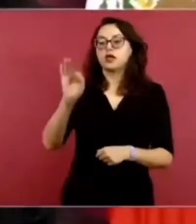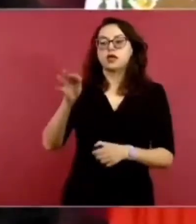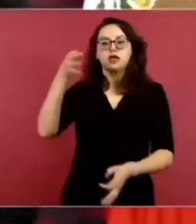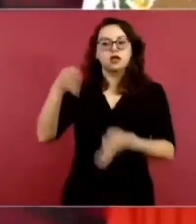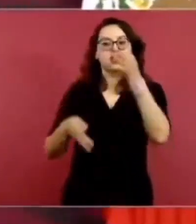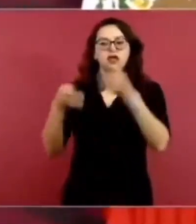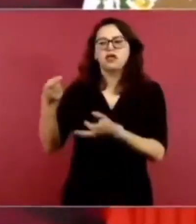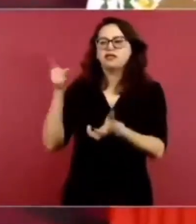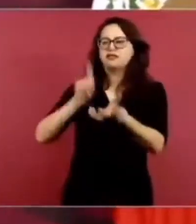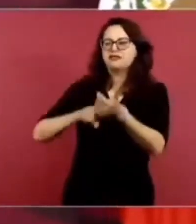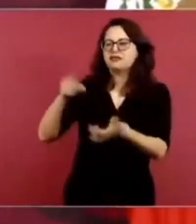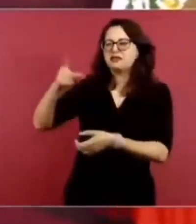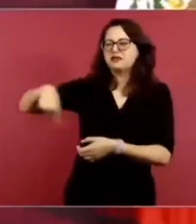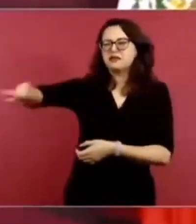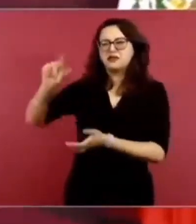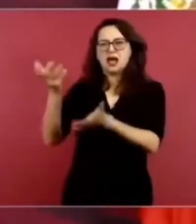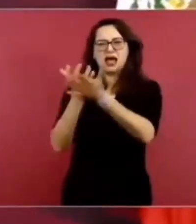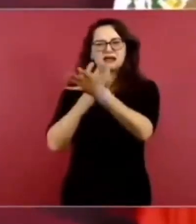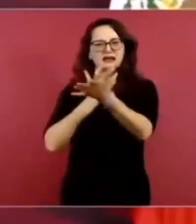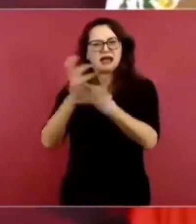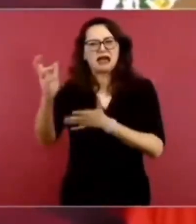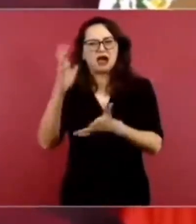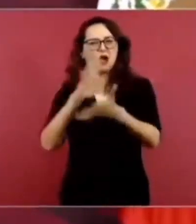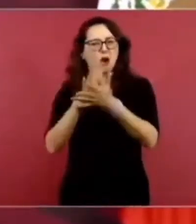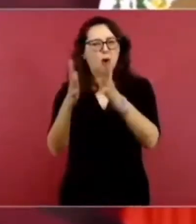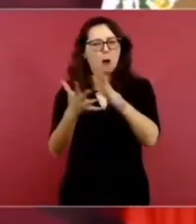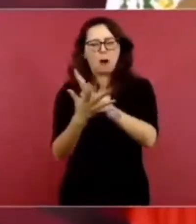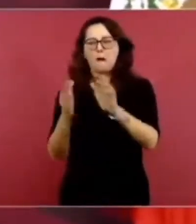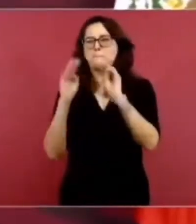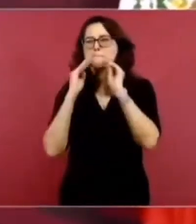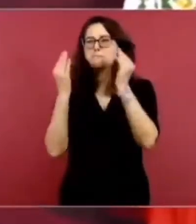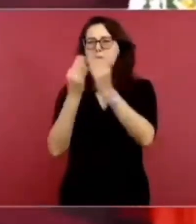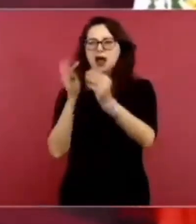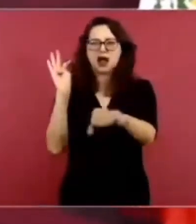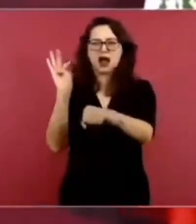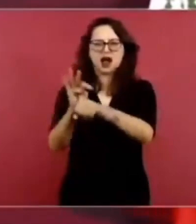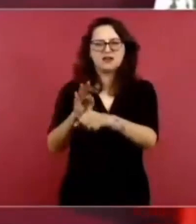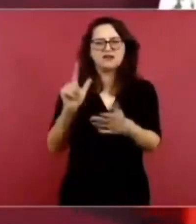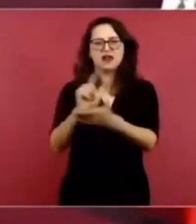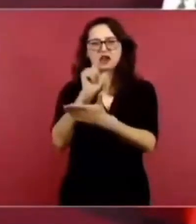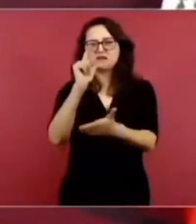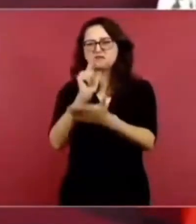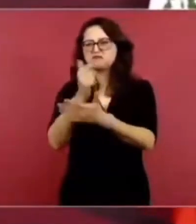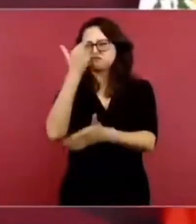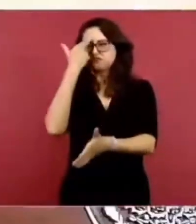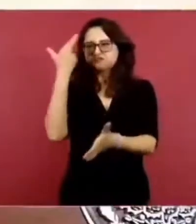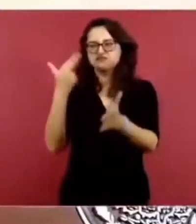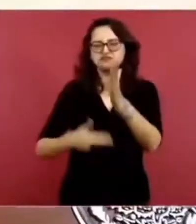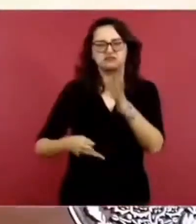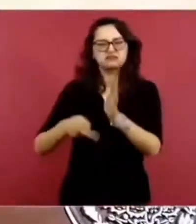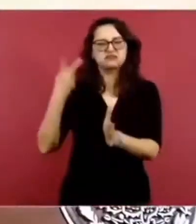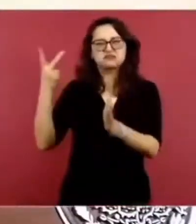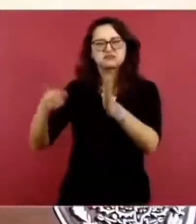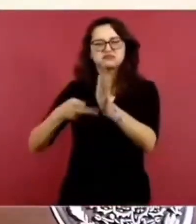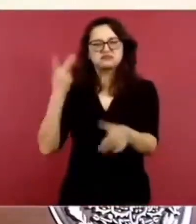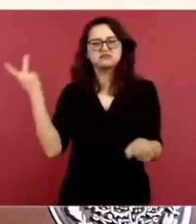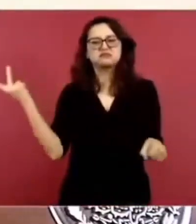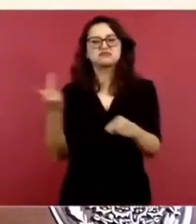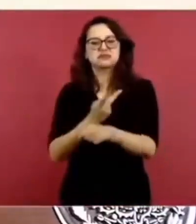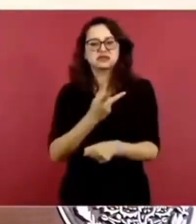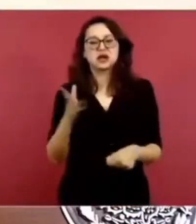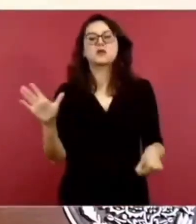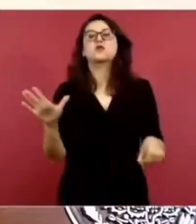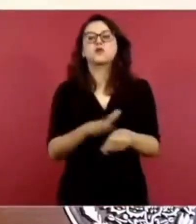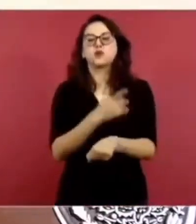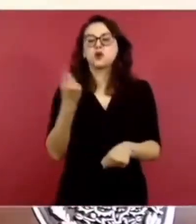Esto es el fruto podrido de un acuerdo que se